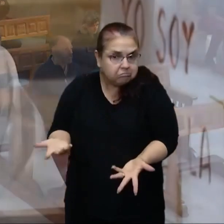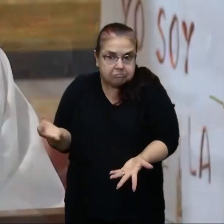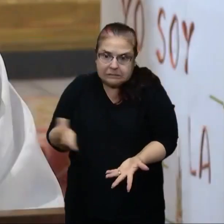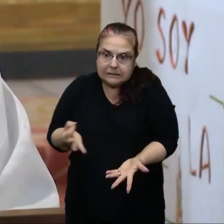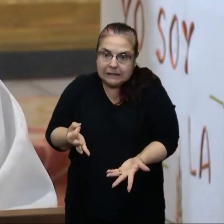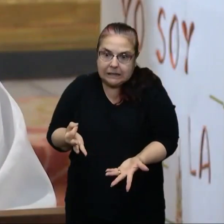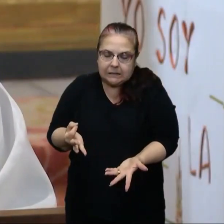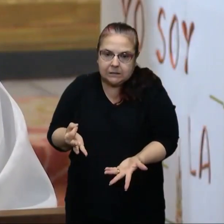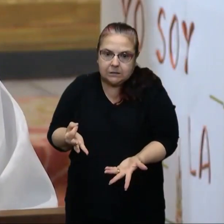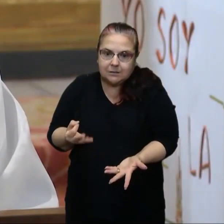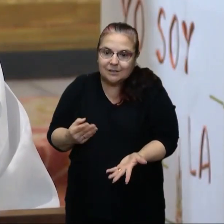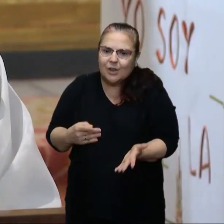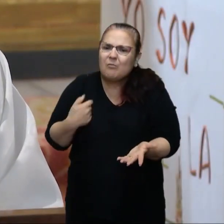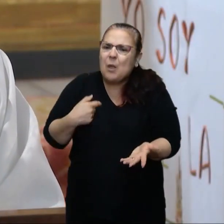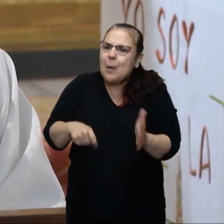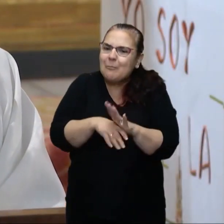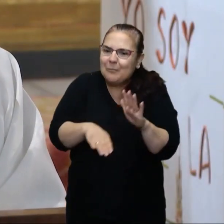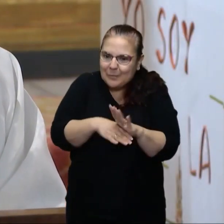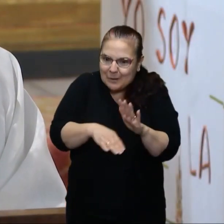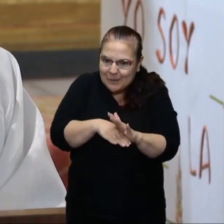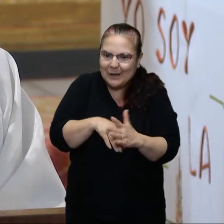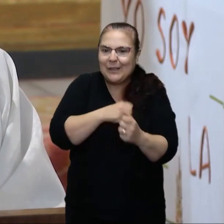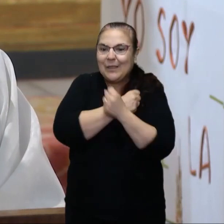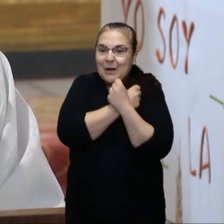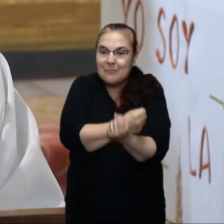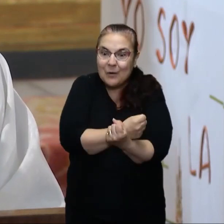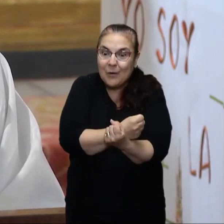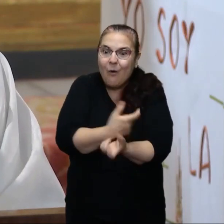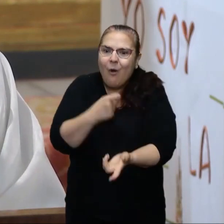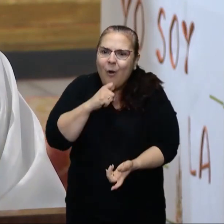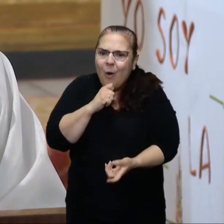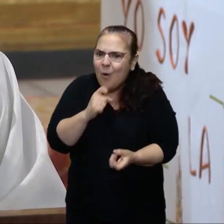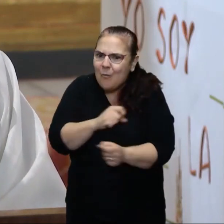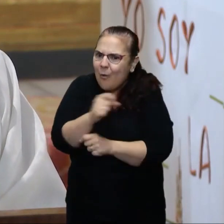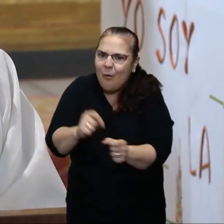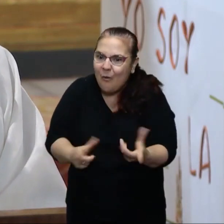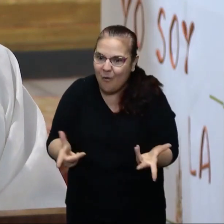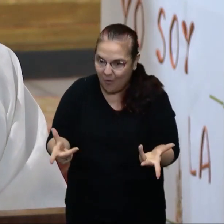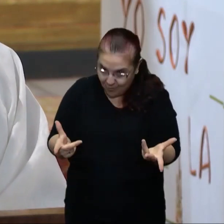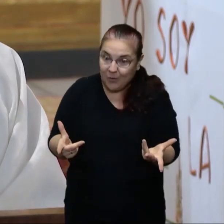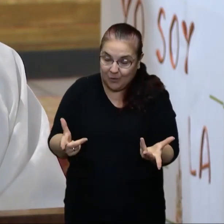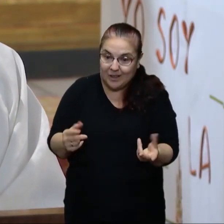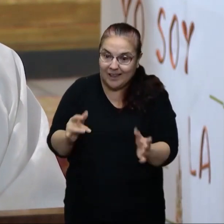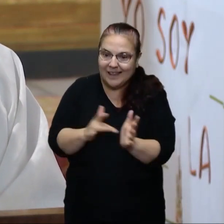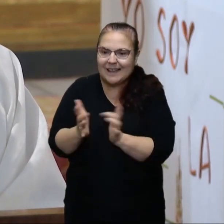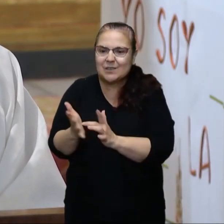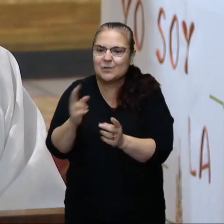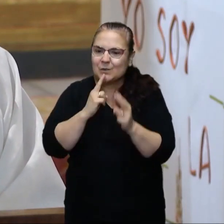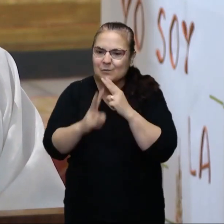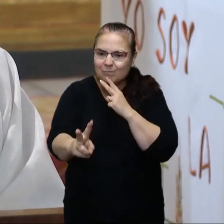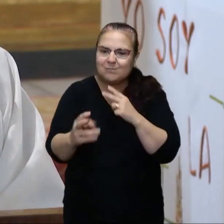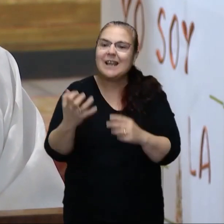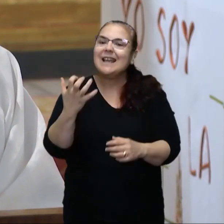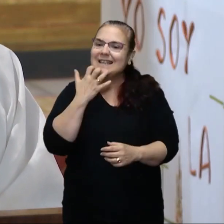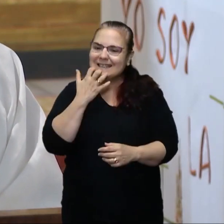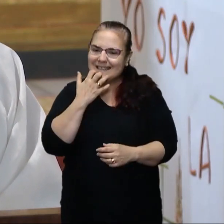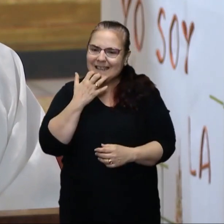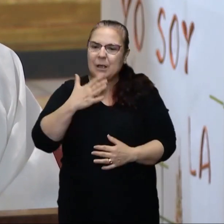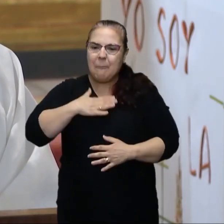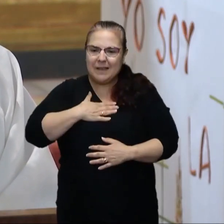¿Y cómo se permanece en el amor? Pues Jesús mismo en el Evangelio nos lo ha respondido también. Si guardáis mis mandamientos,